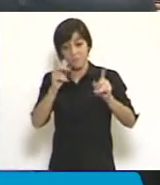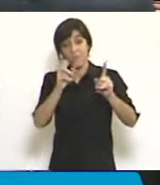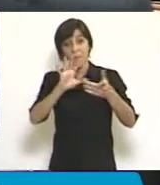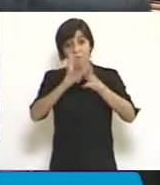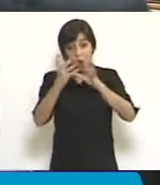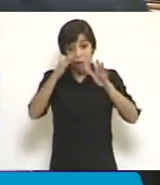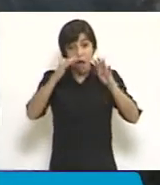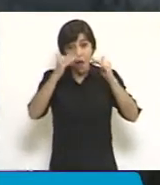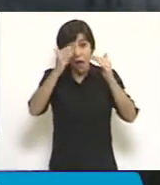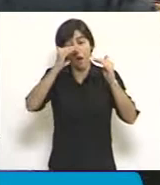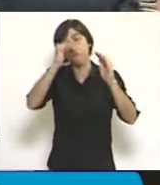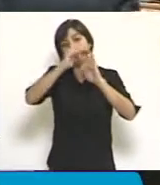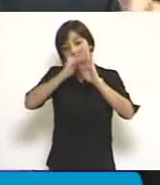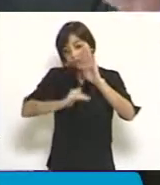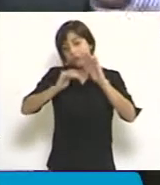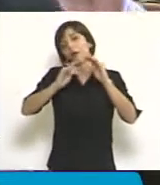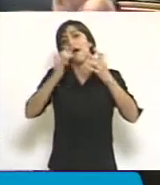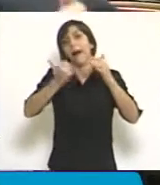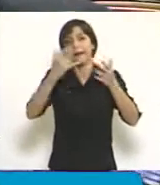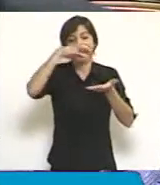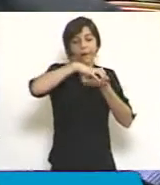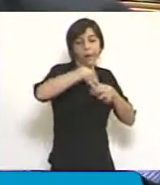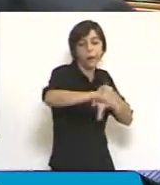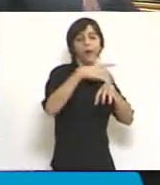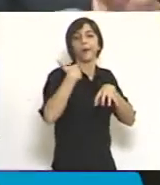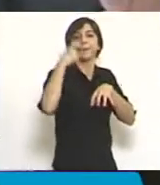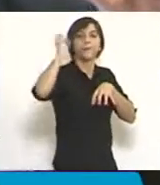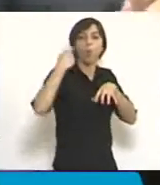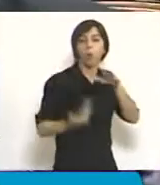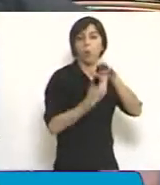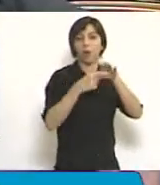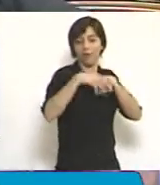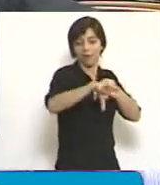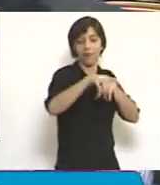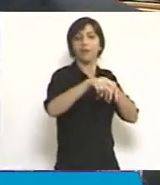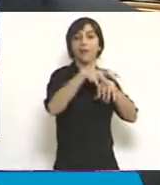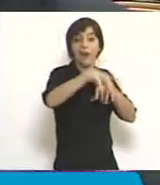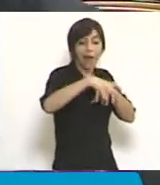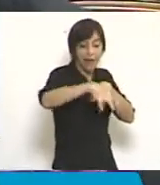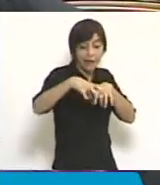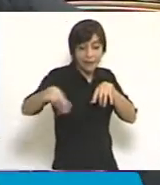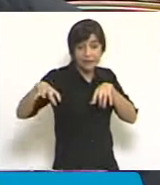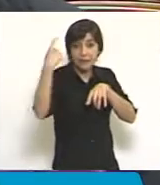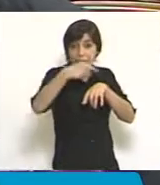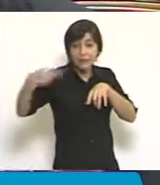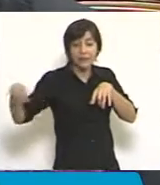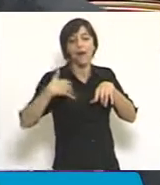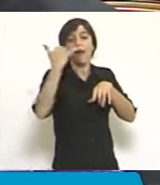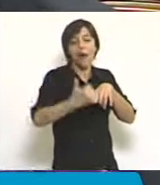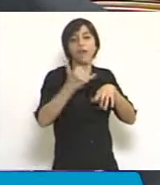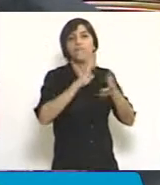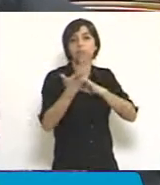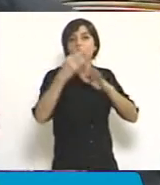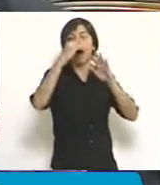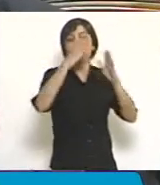que hay hoy en los juzgados y en las cámaras, y las menciona. No sé, sinceramente,